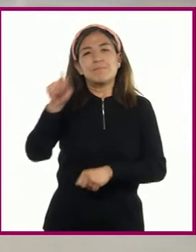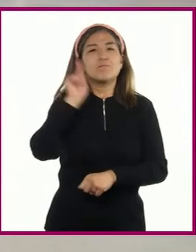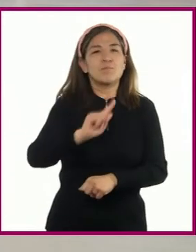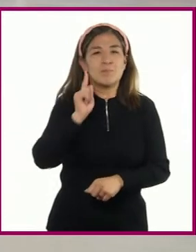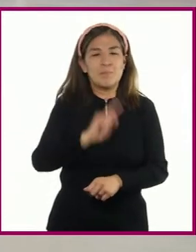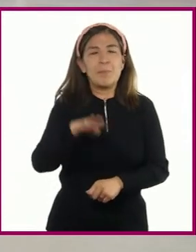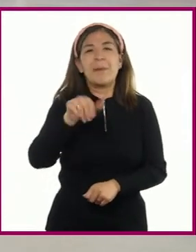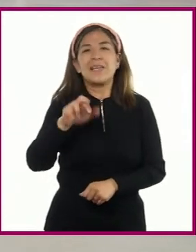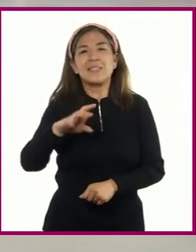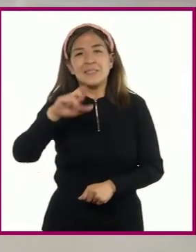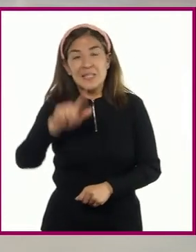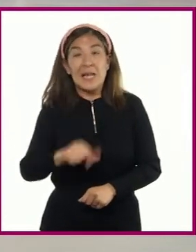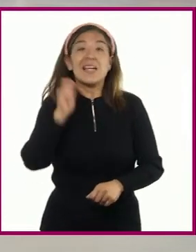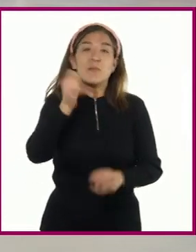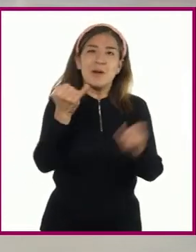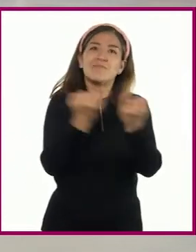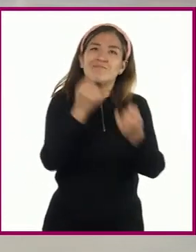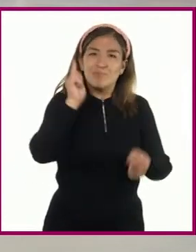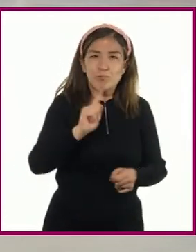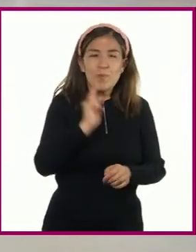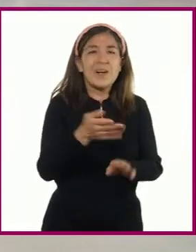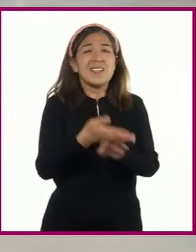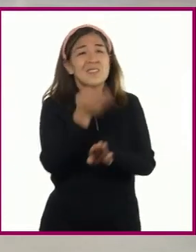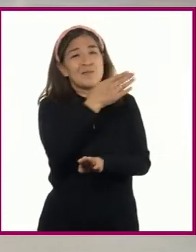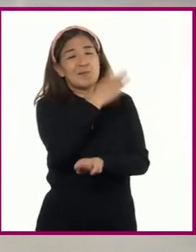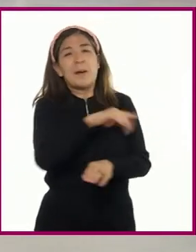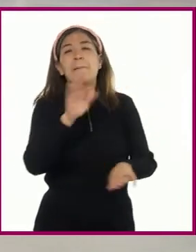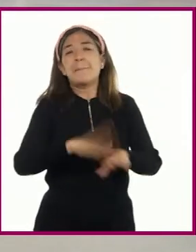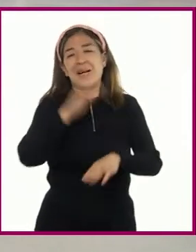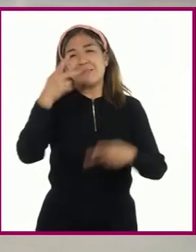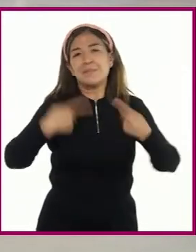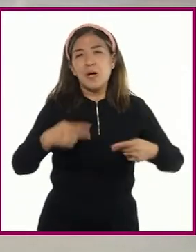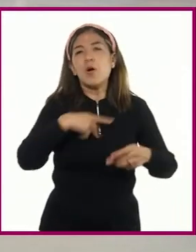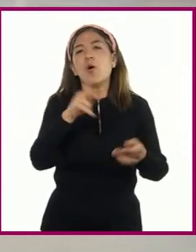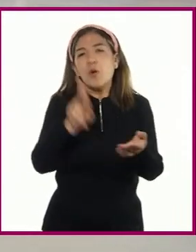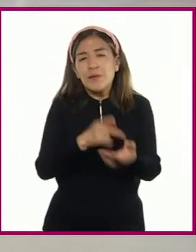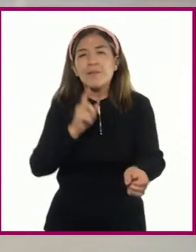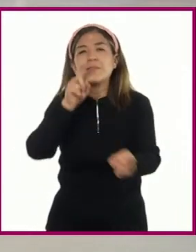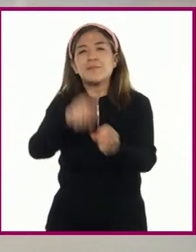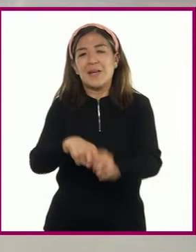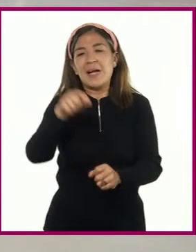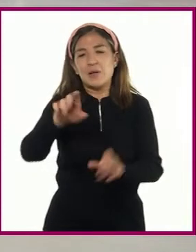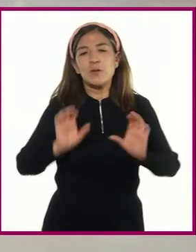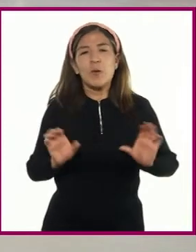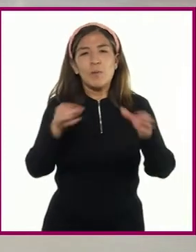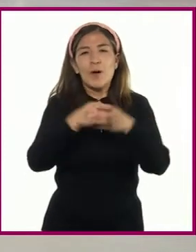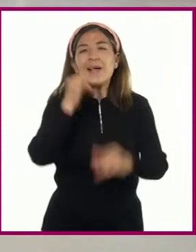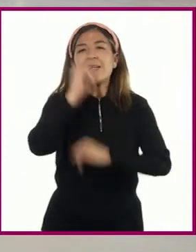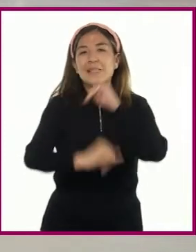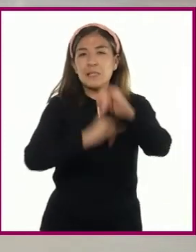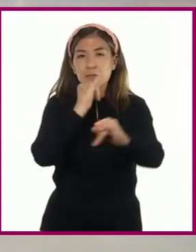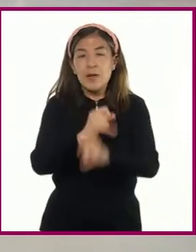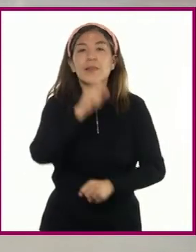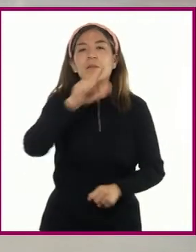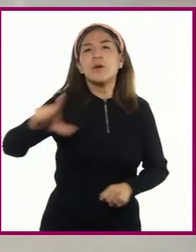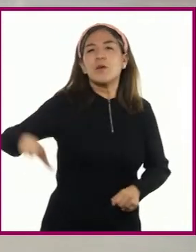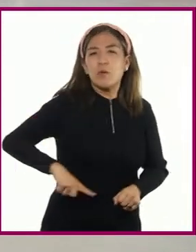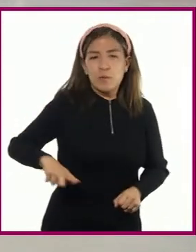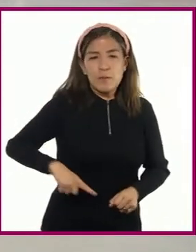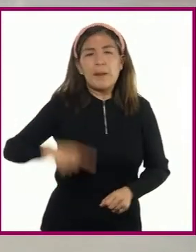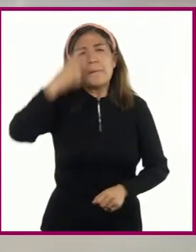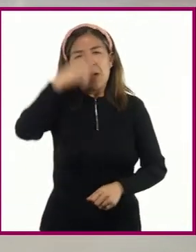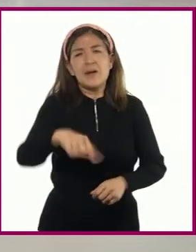y miles de excombatientes, además de gestionar el apoyo con la comunidad internacional y el gobierno para